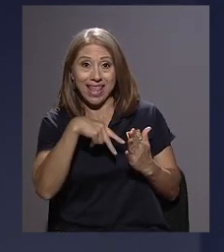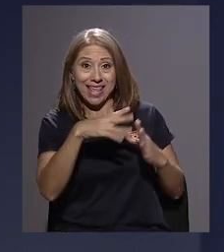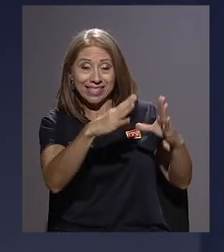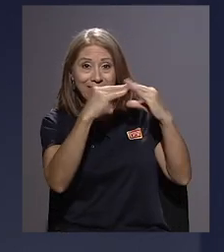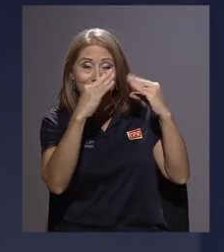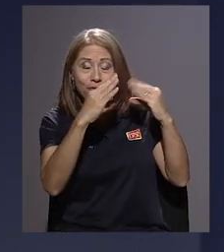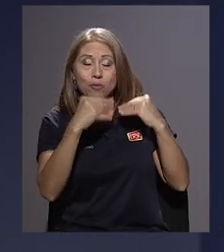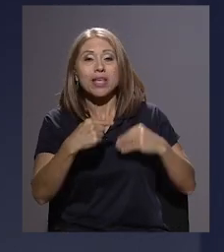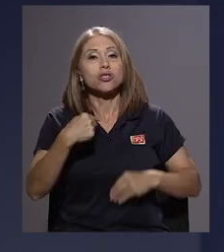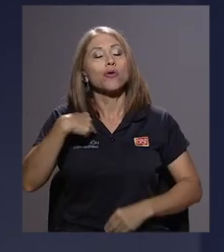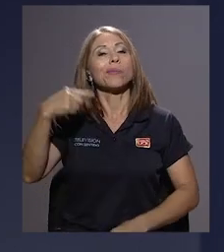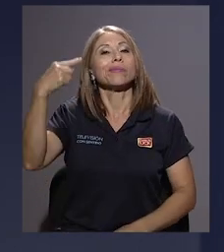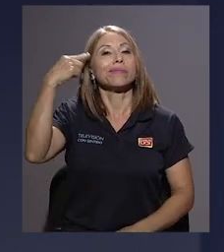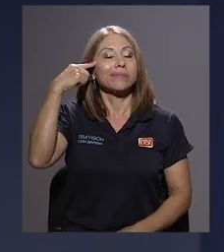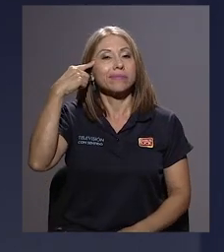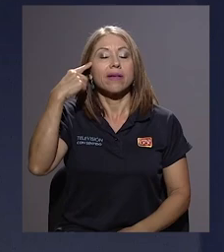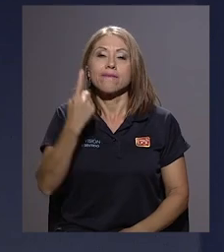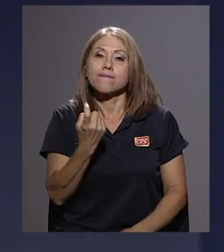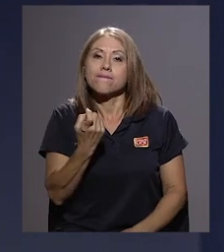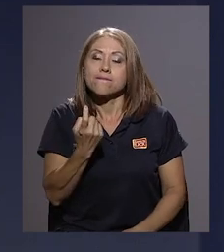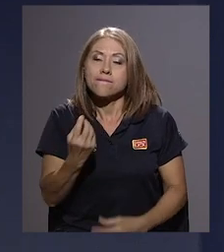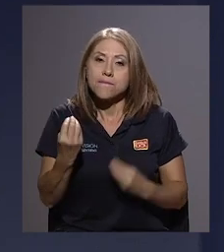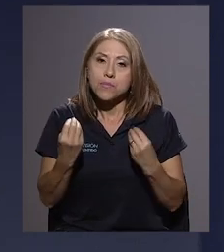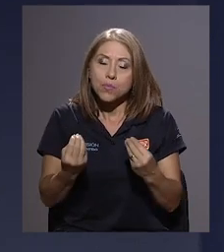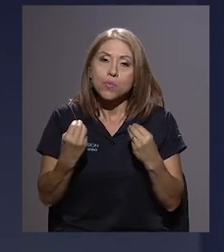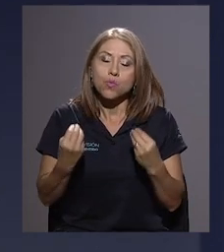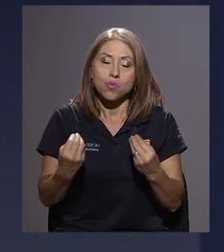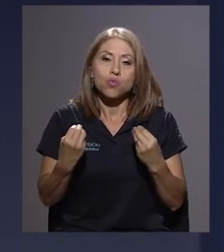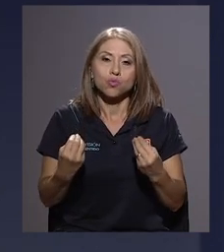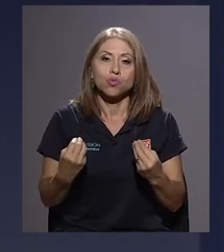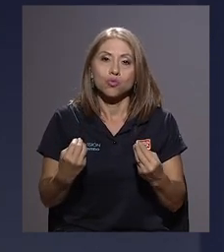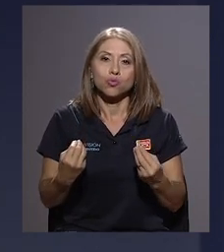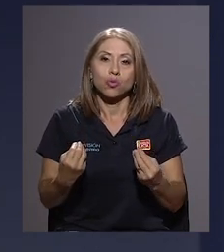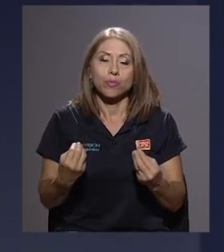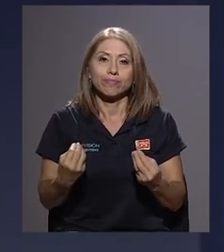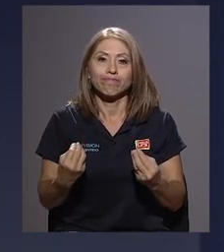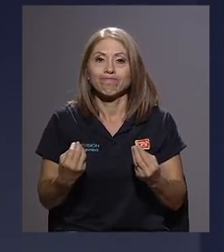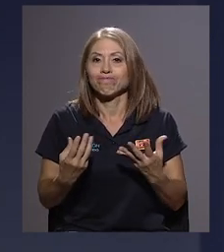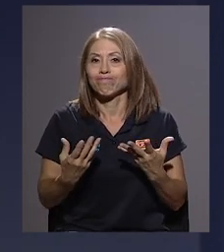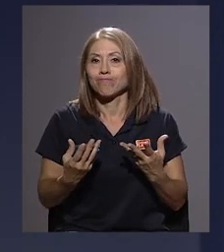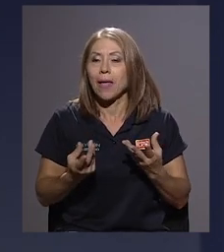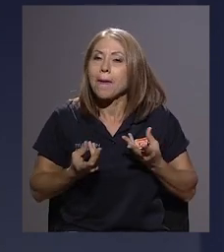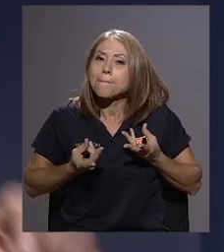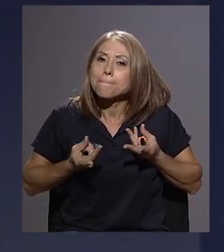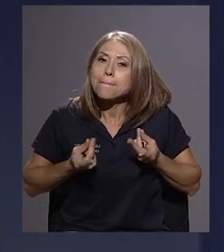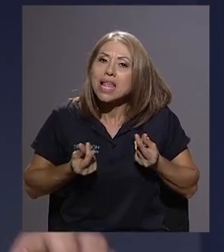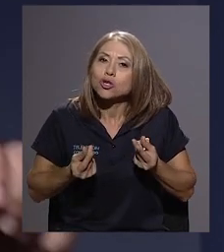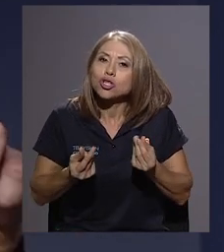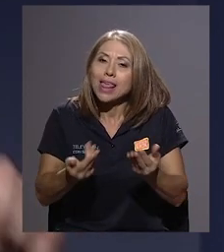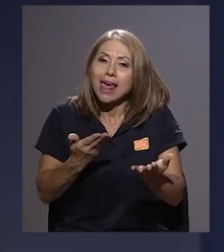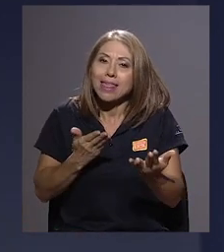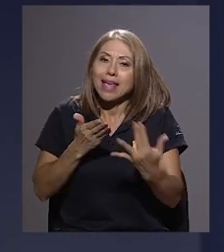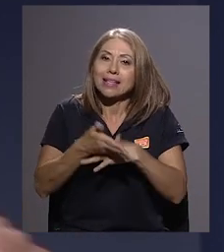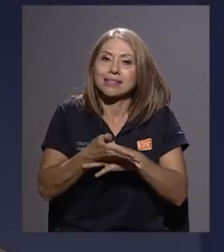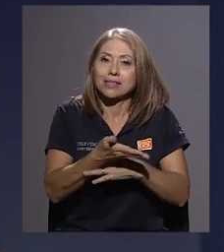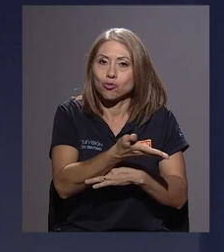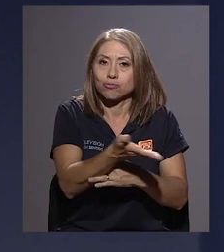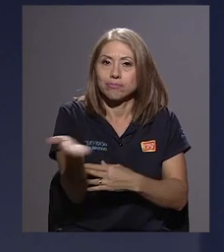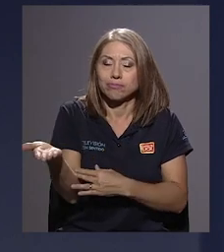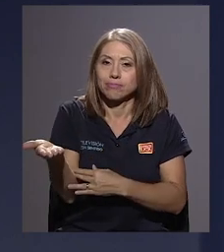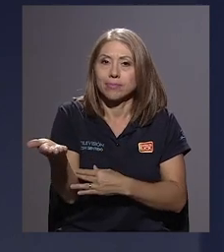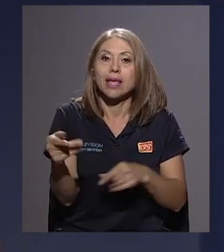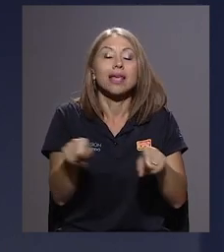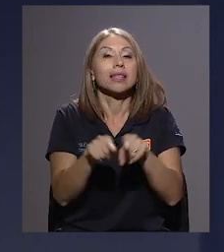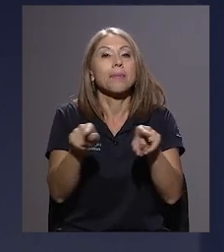ese informe, que nos hace falta muchísimo, muchísimo velocidad en acceso para la ciudadanía y sobre